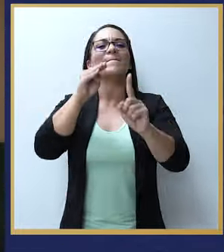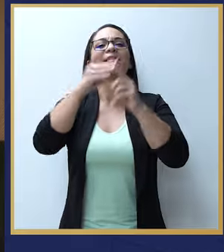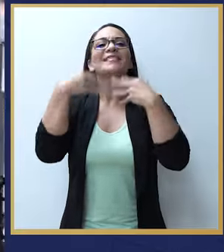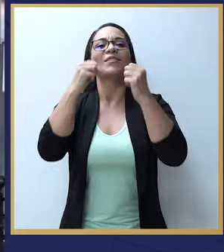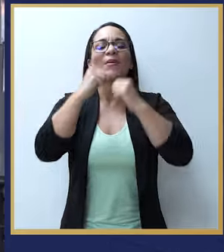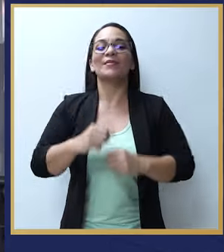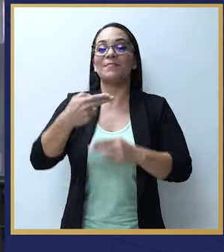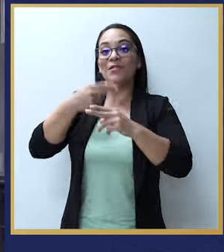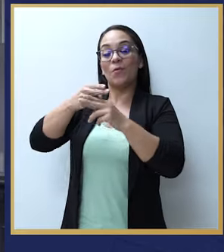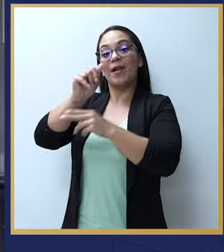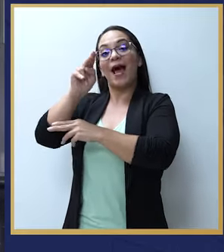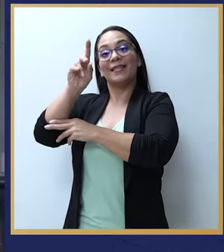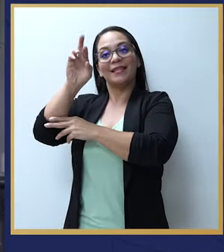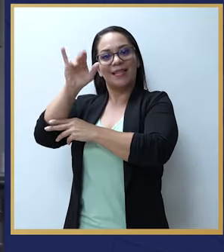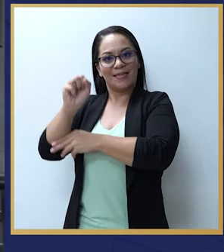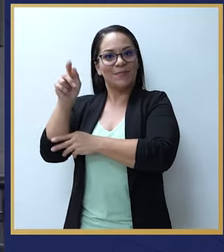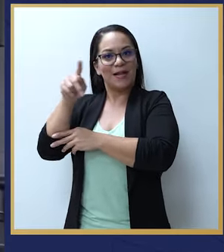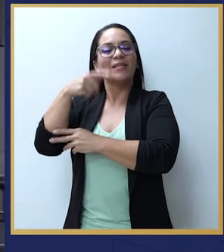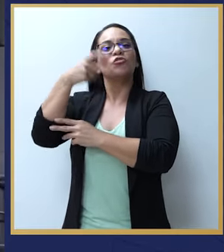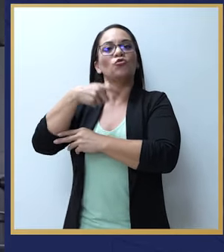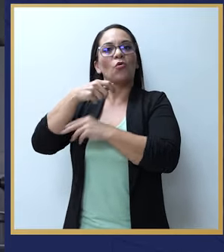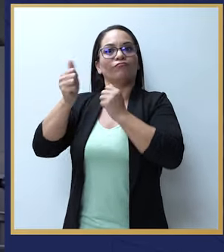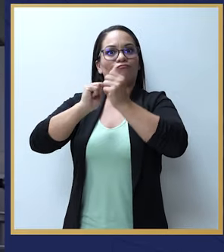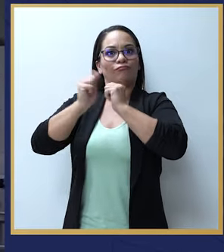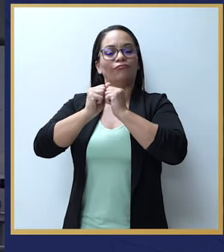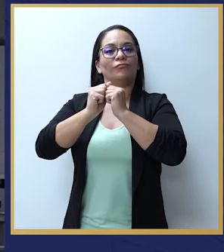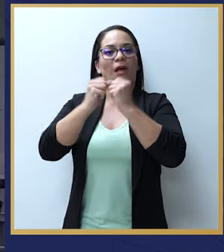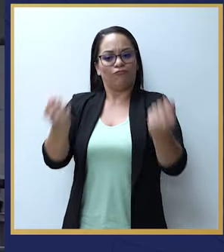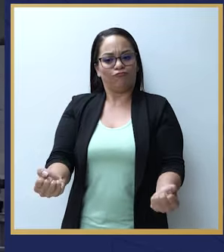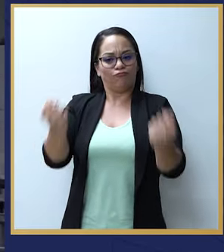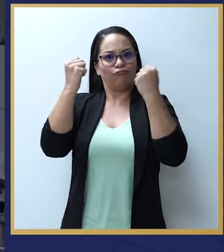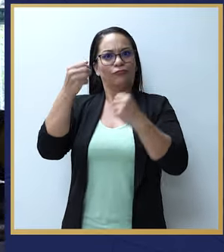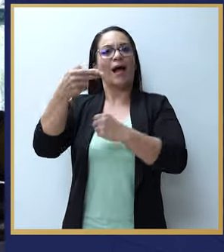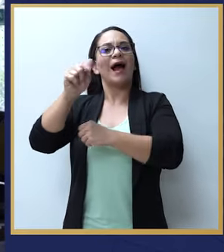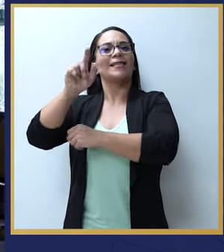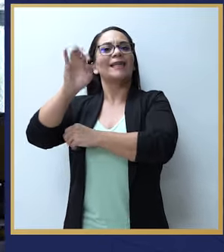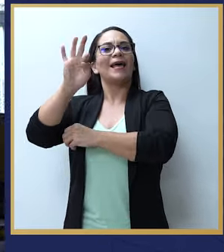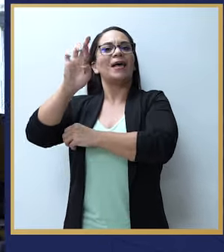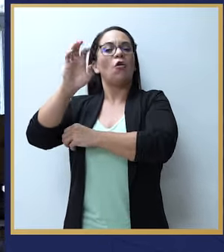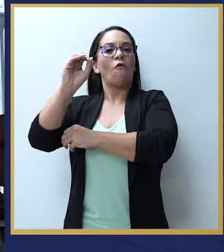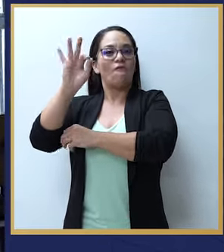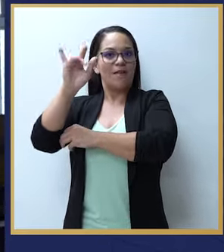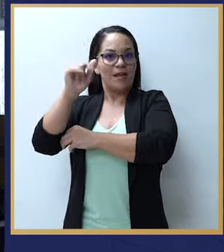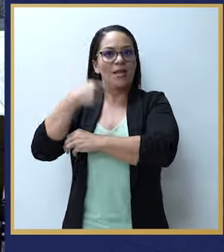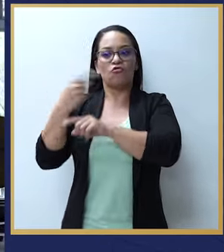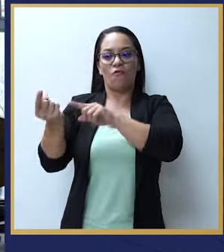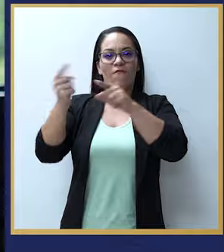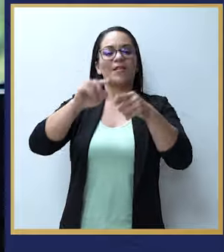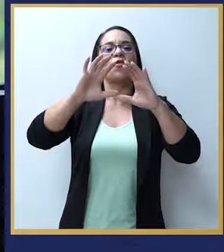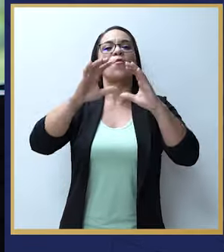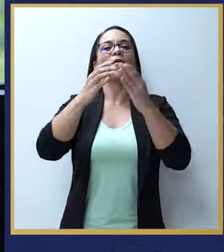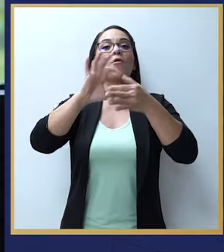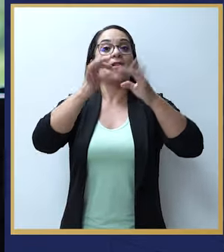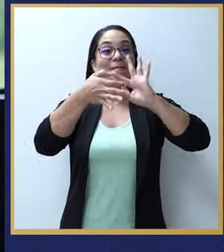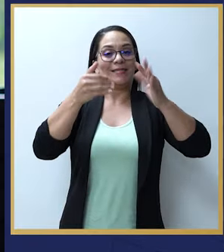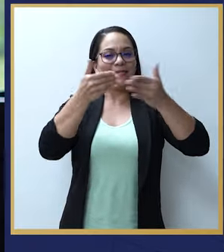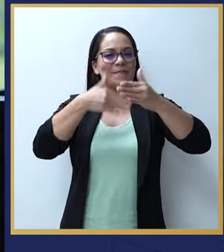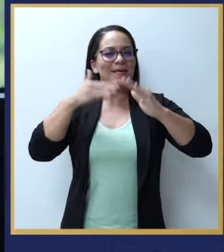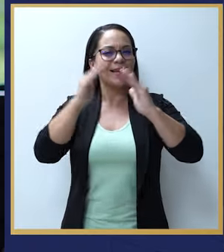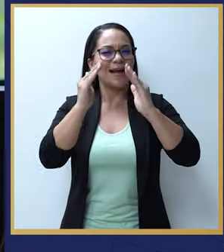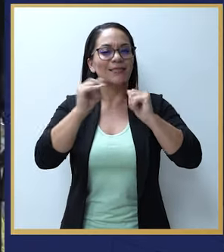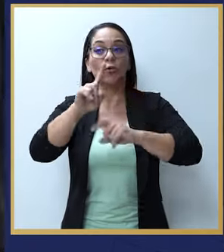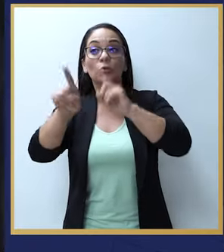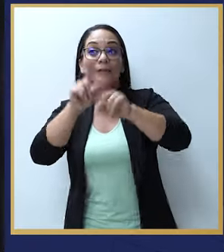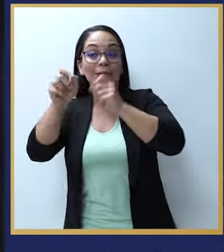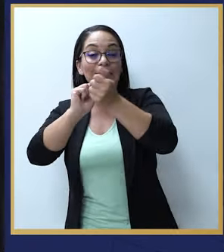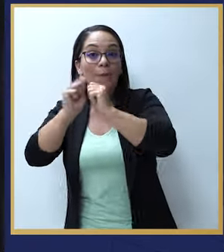saludables. Bueno, mi nombre es Andrés Peralta Rojas, soy atleta de halterofilia, de levantamiento de pesas. Yo por cuenta propia vine aquí al Comité Olímpico, que quedaba cerca de mi casa,